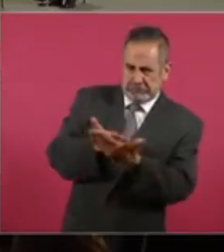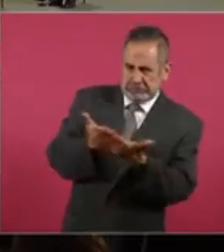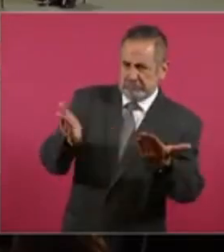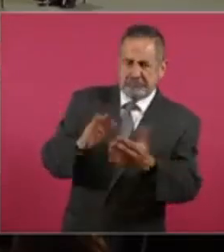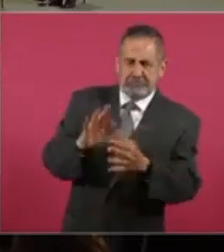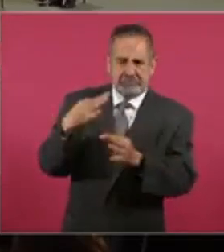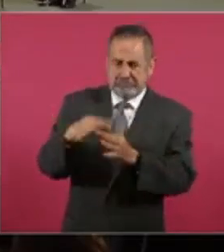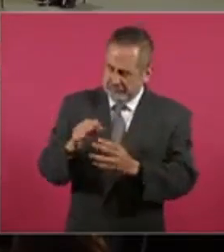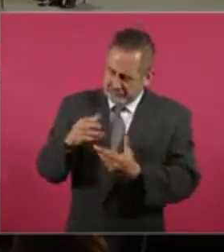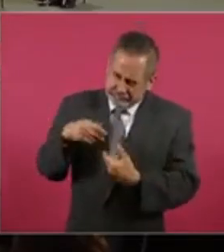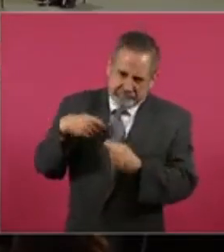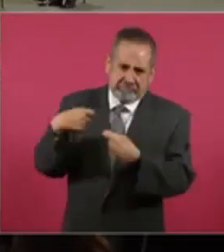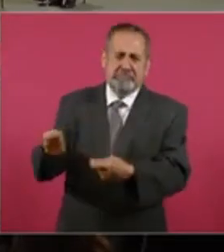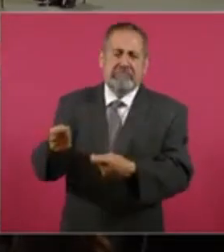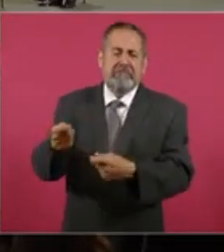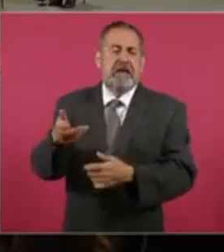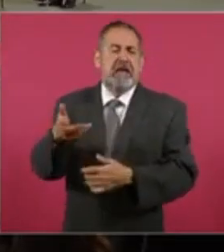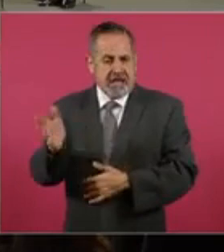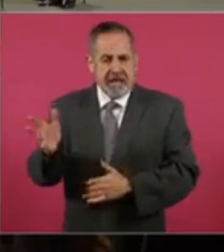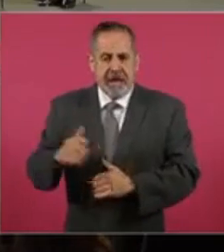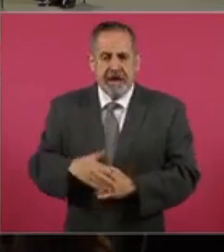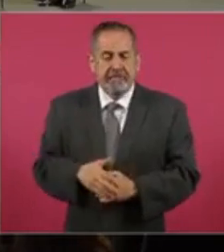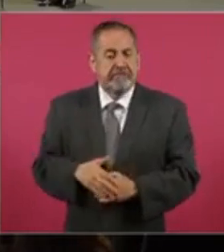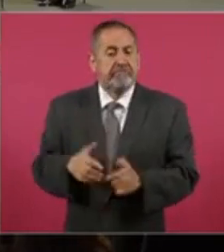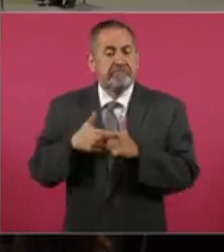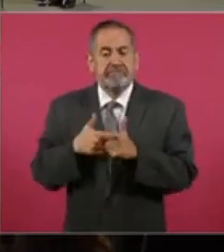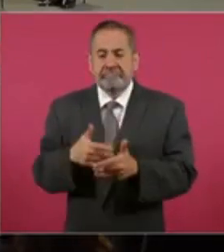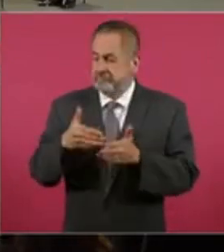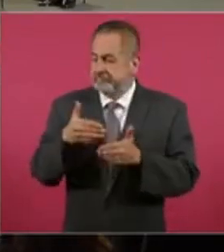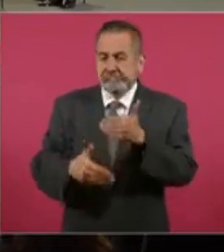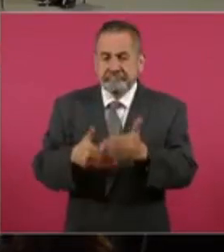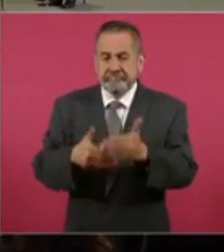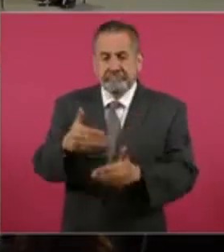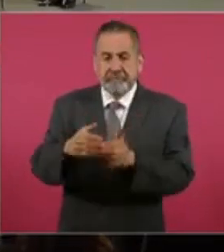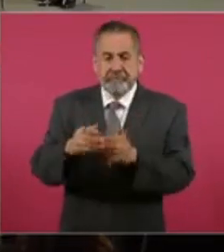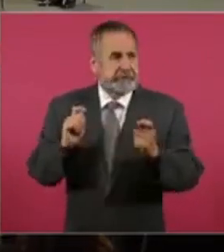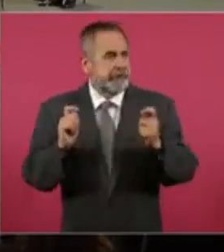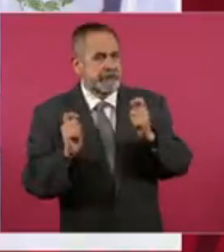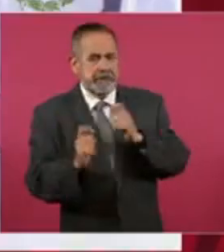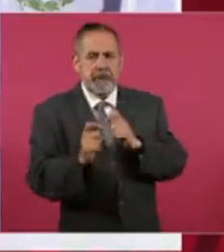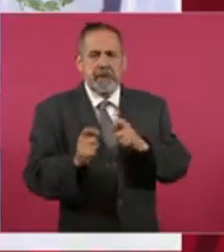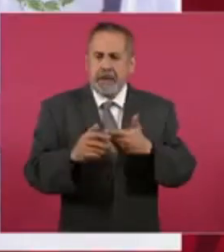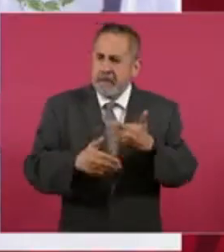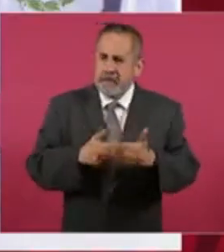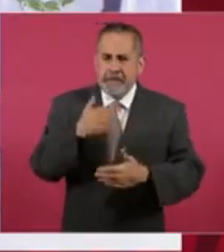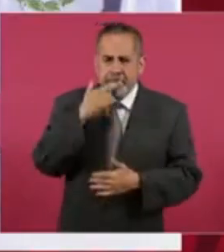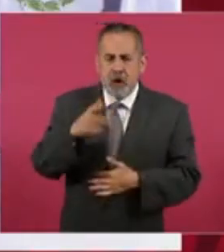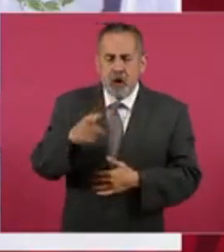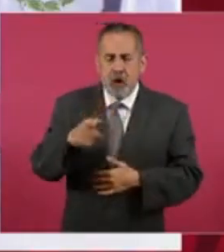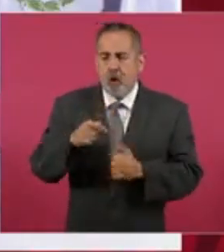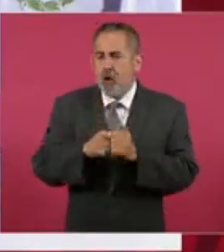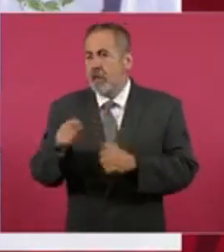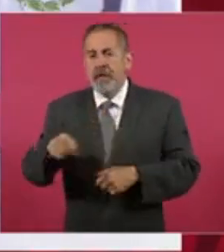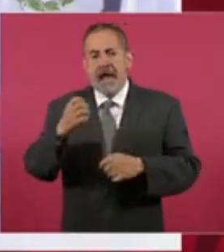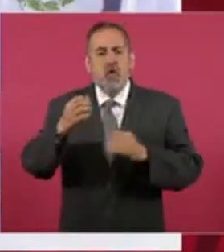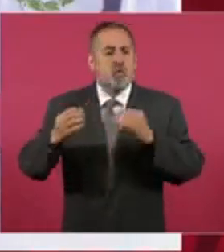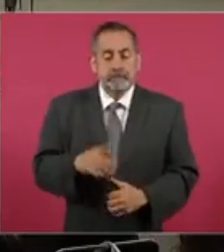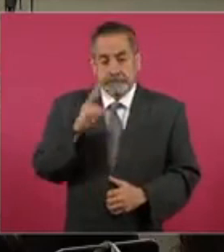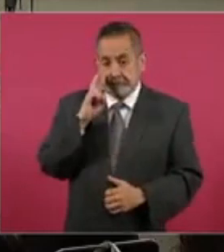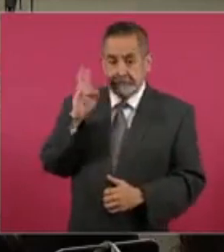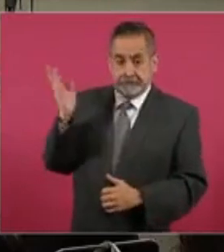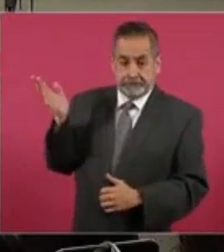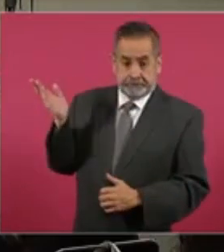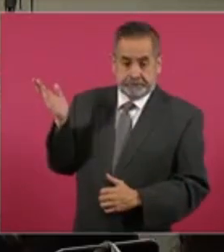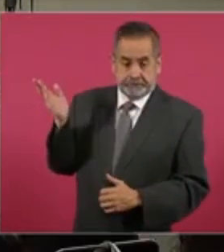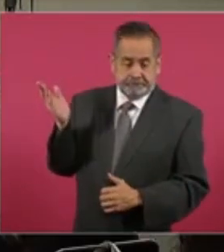Seguimos avanzando con la transformación y avanzando con la escuela, la nueva escuela mexicana.